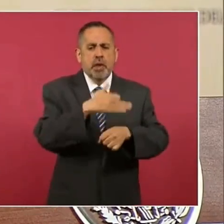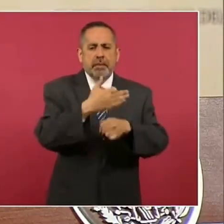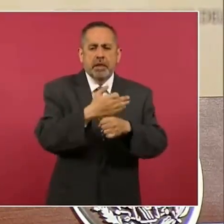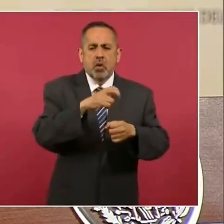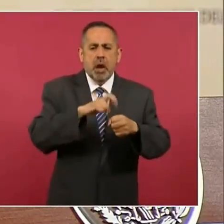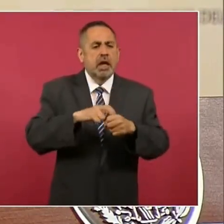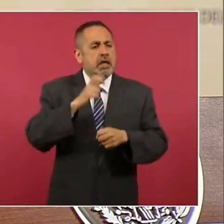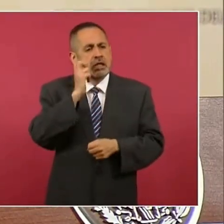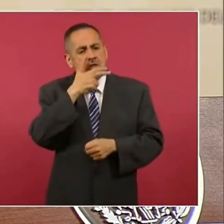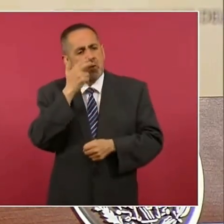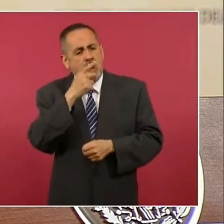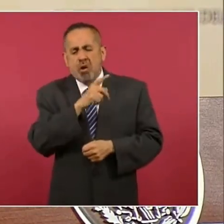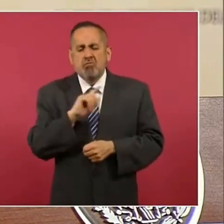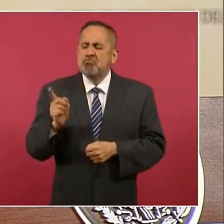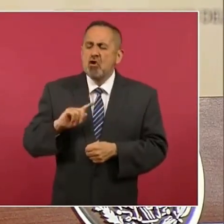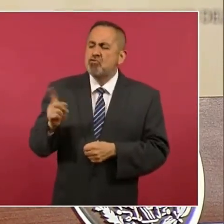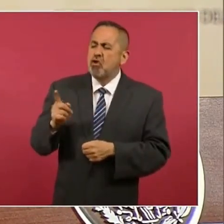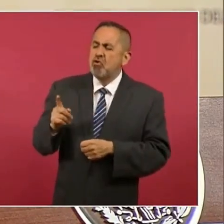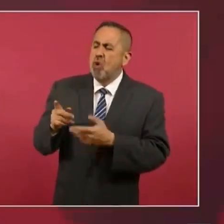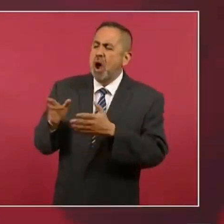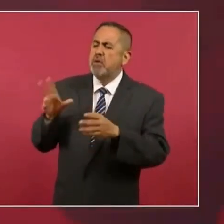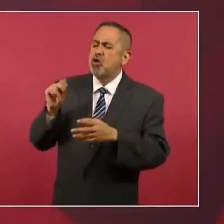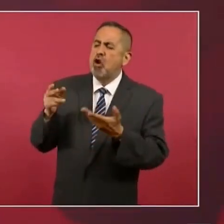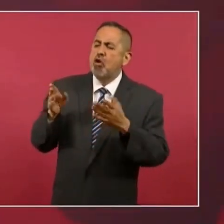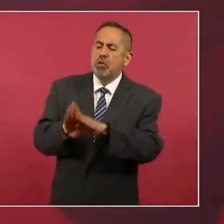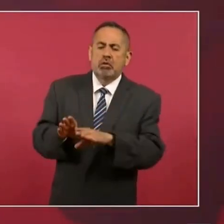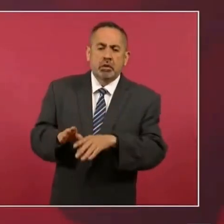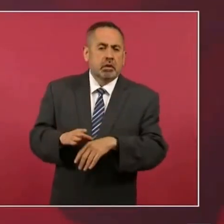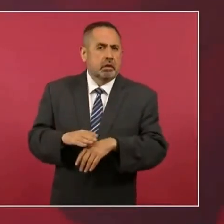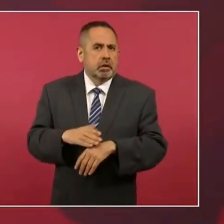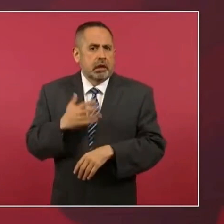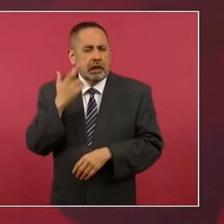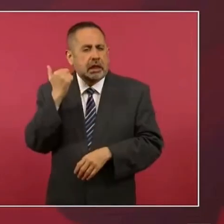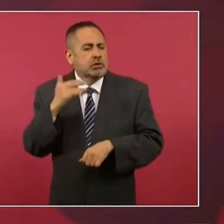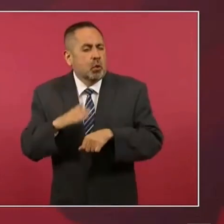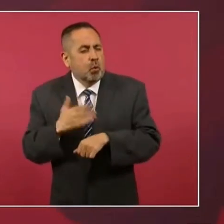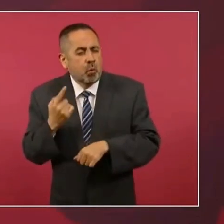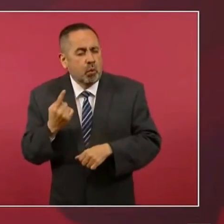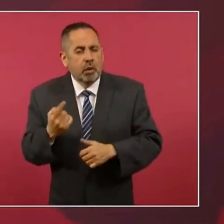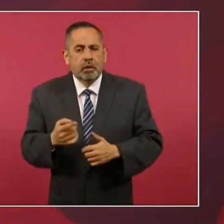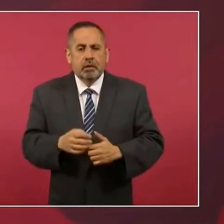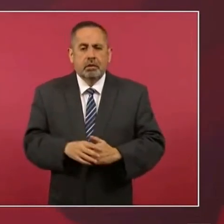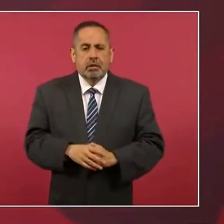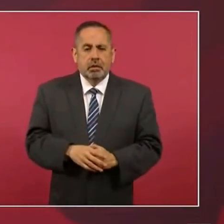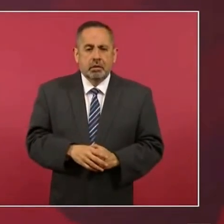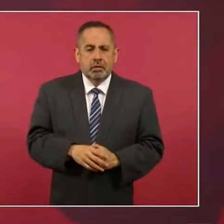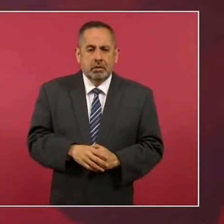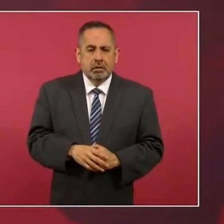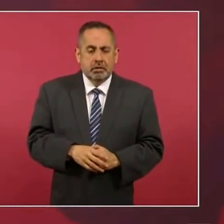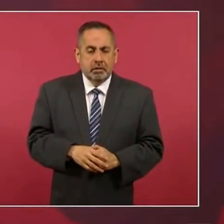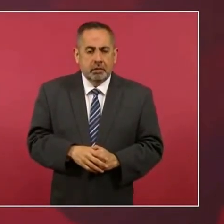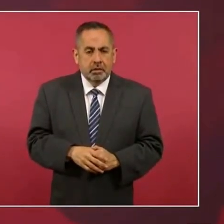Chihuahua, porque no puso